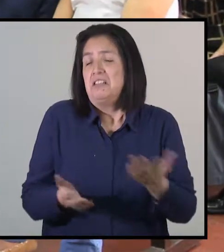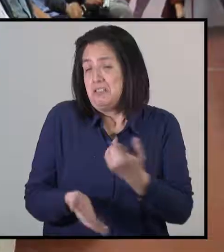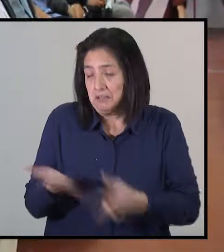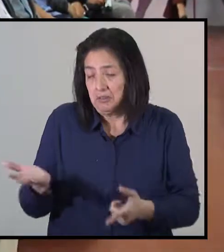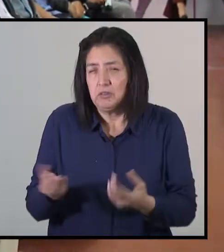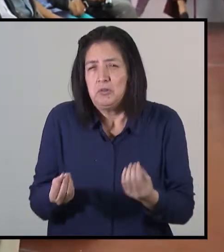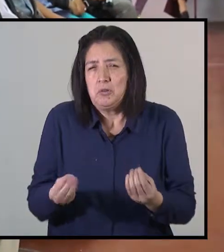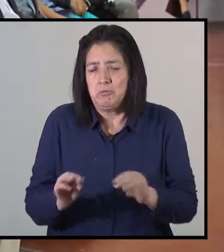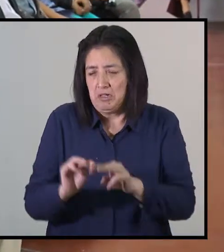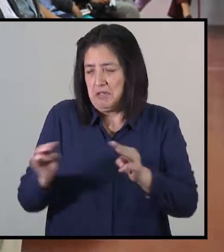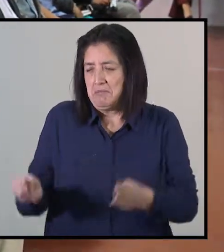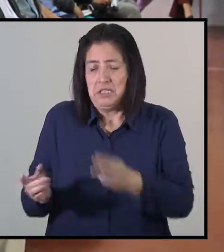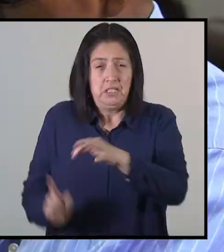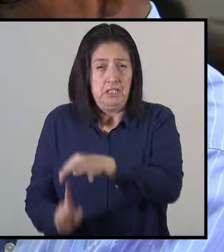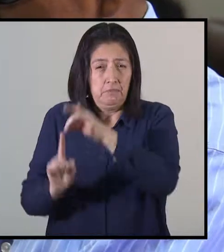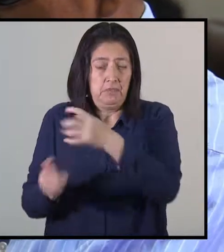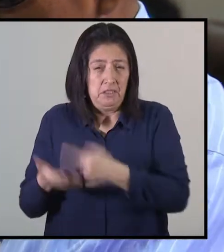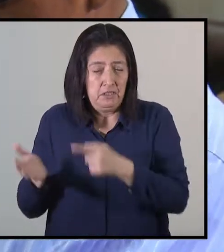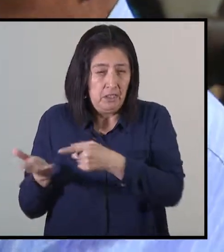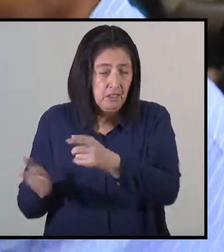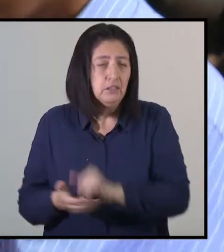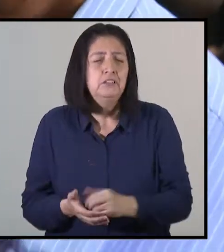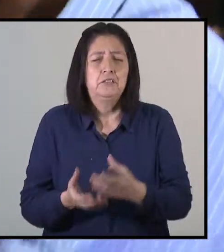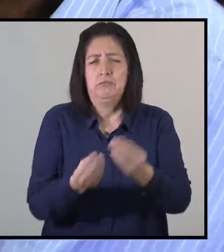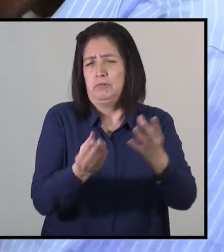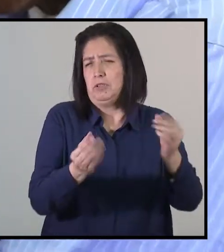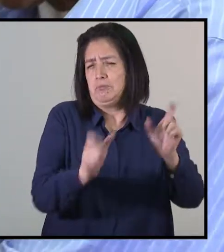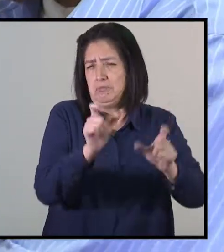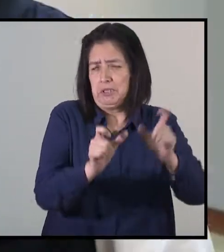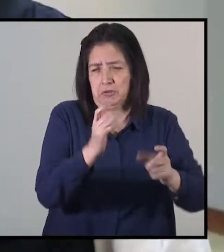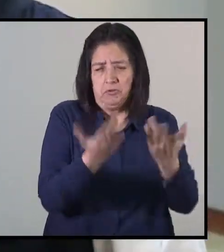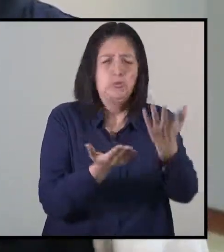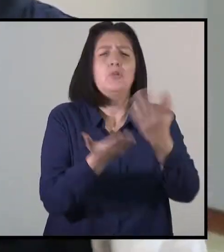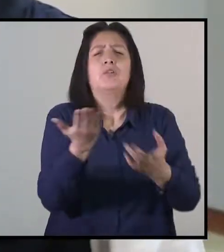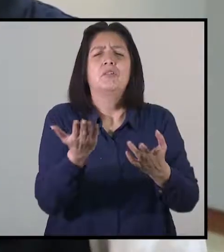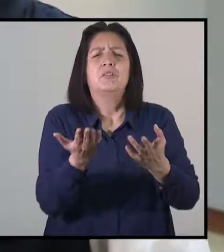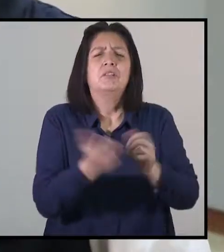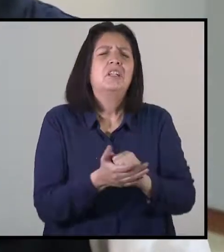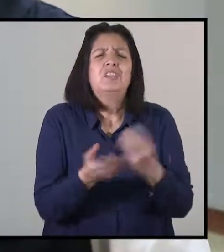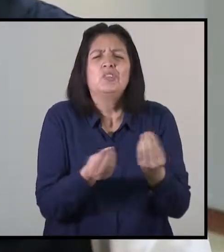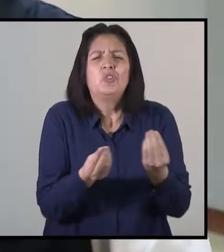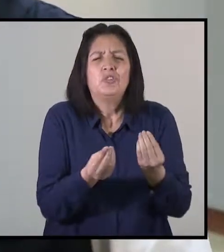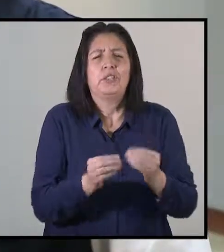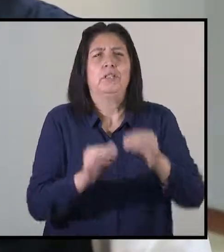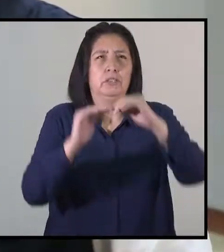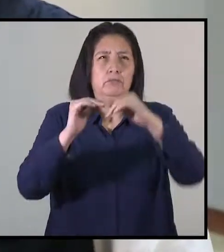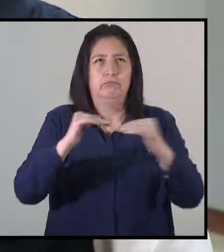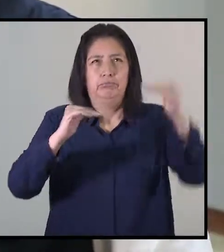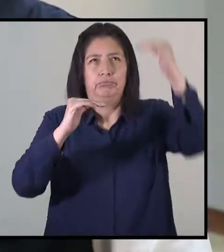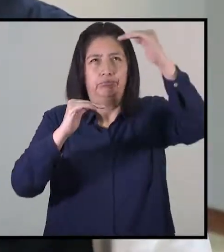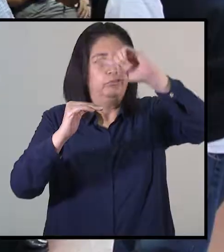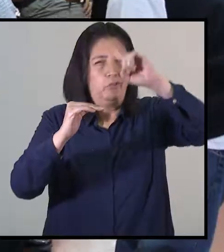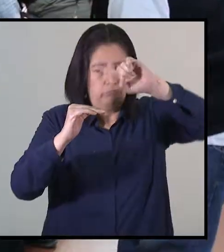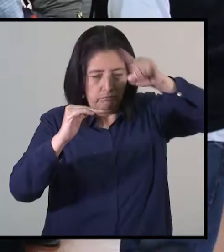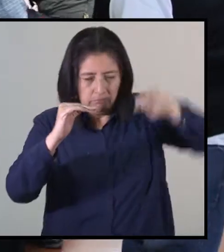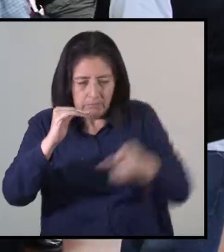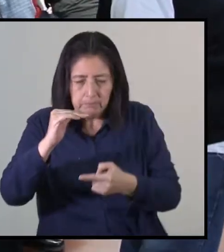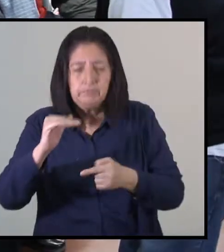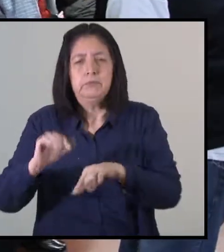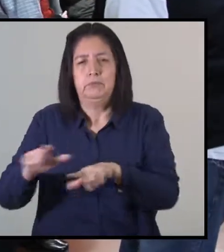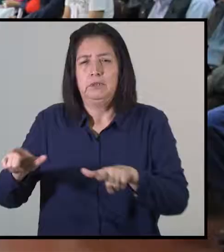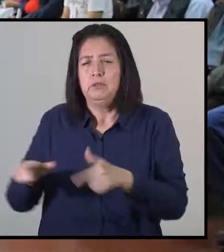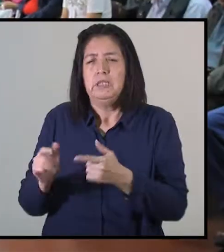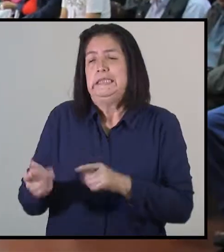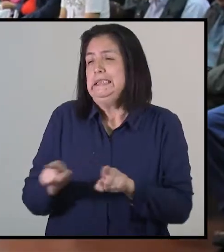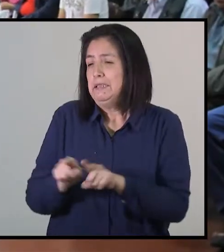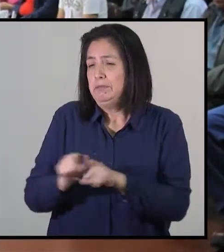se han construido con el objetivo de, a estas personas que se han empadronado, poderlas ubicar en los primeros pisos de todos los locales de votación y también lo